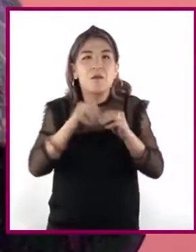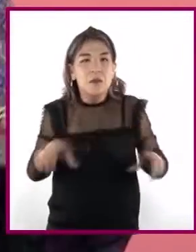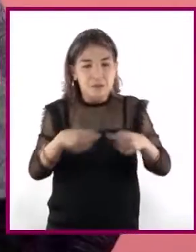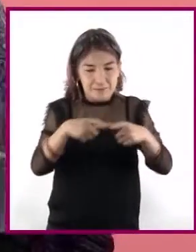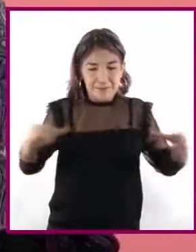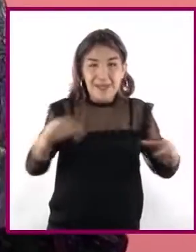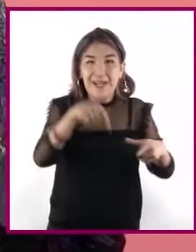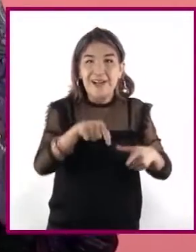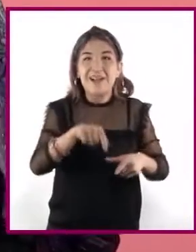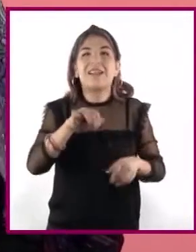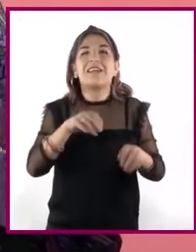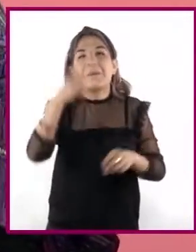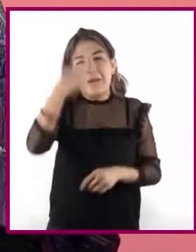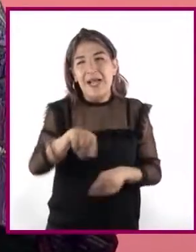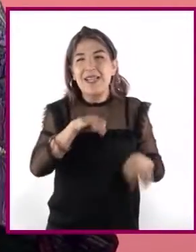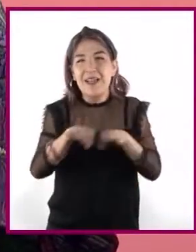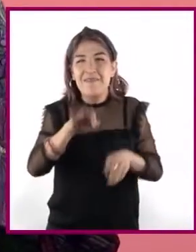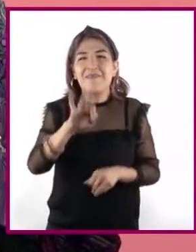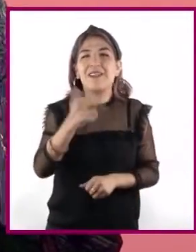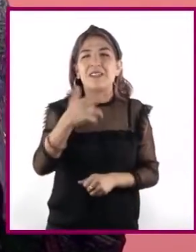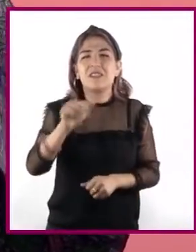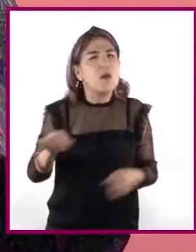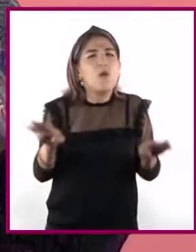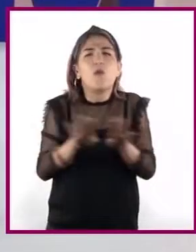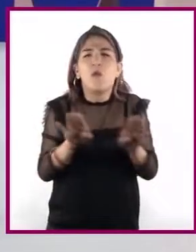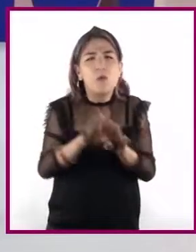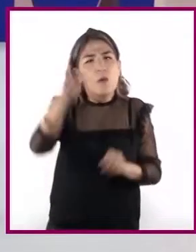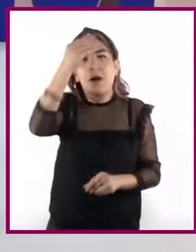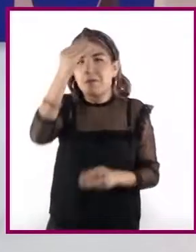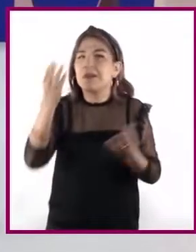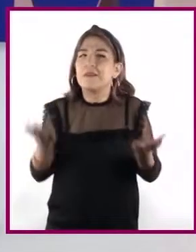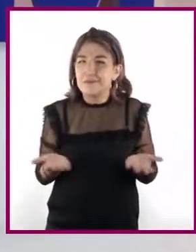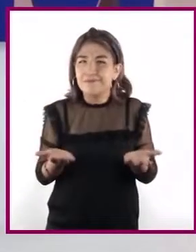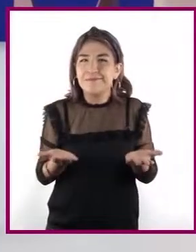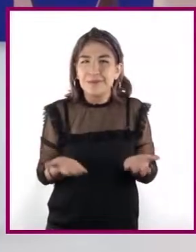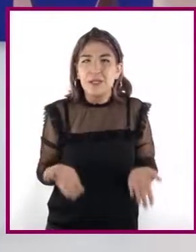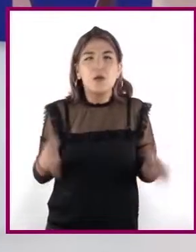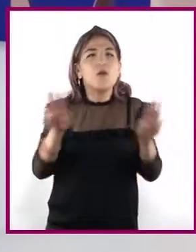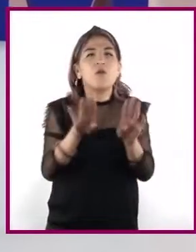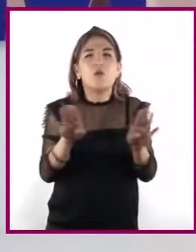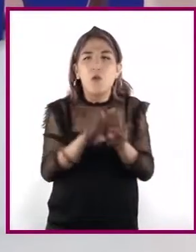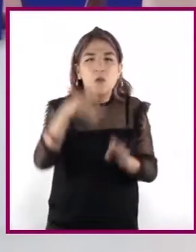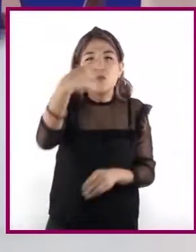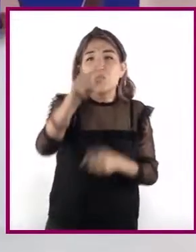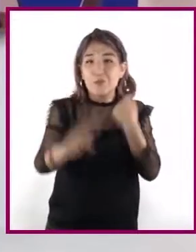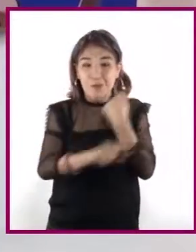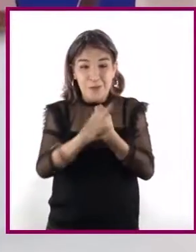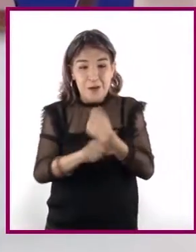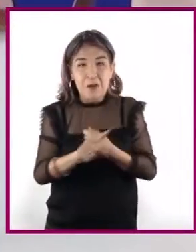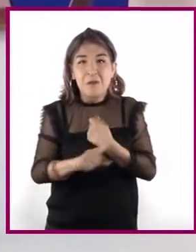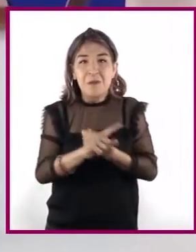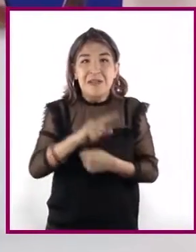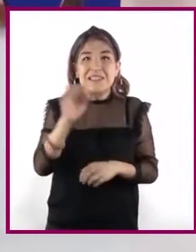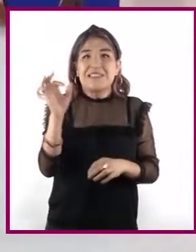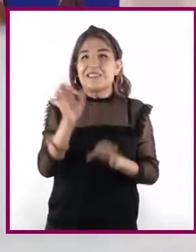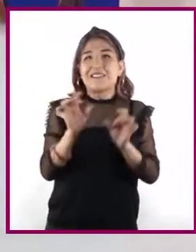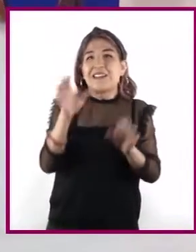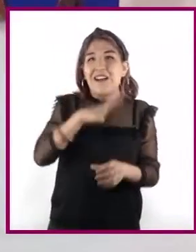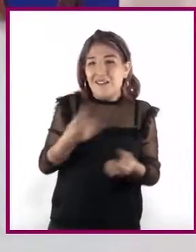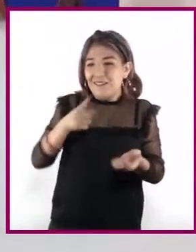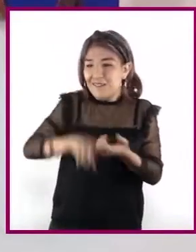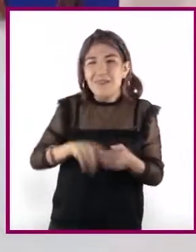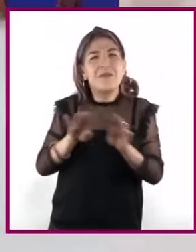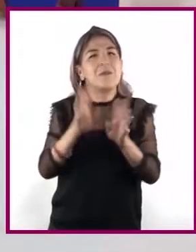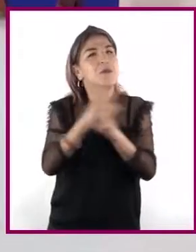¿Cómo adquirieron esos aprendizajes? ¿Cómo solucionaron los problemas que se les presentaron